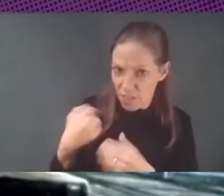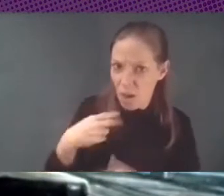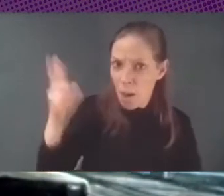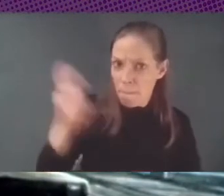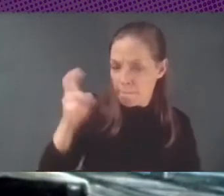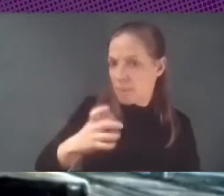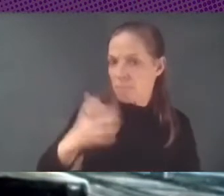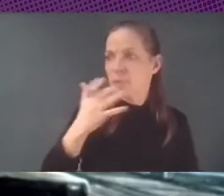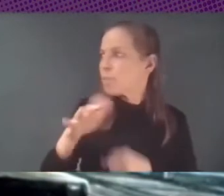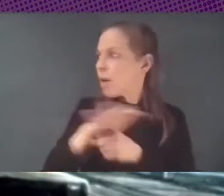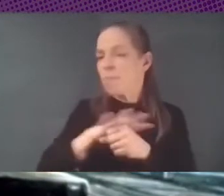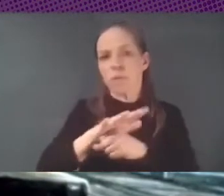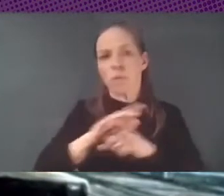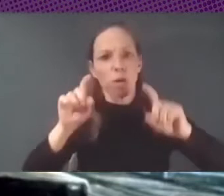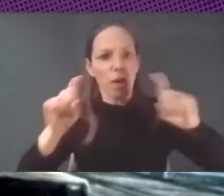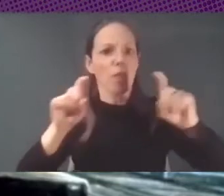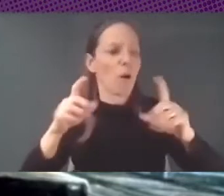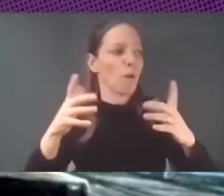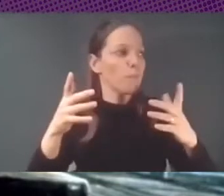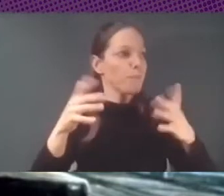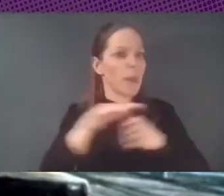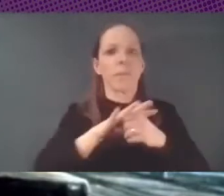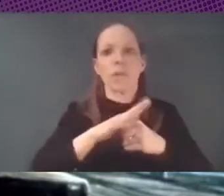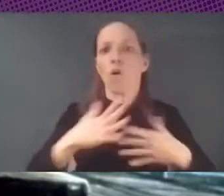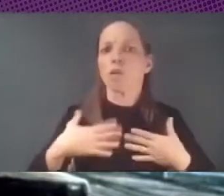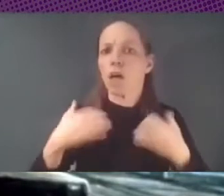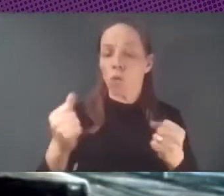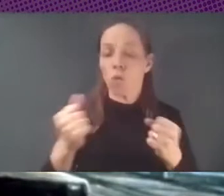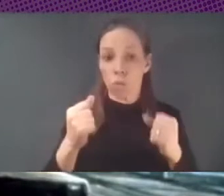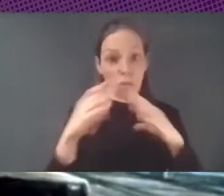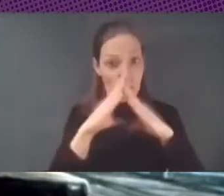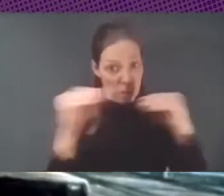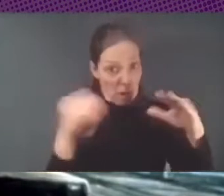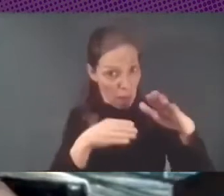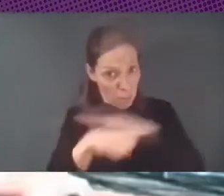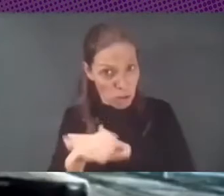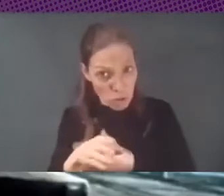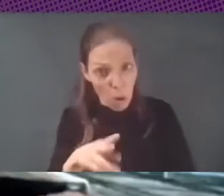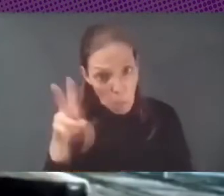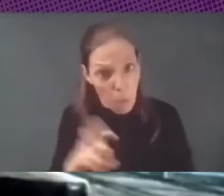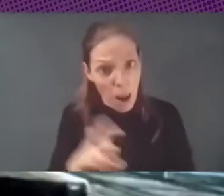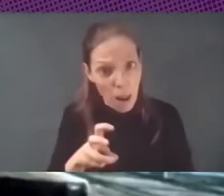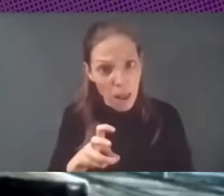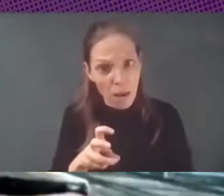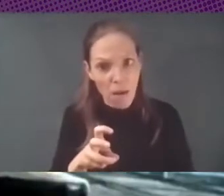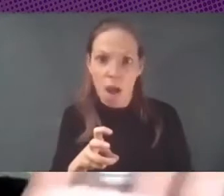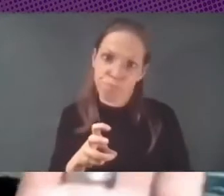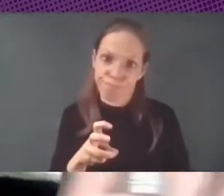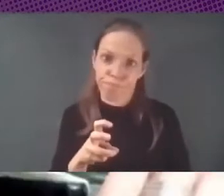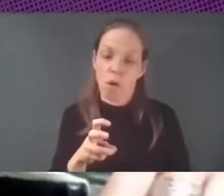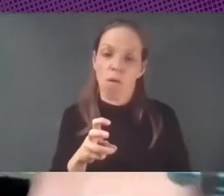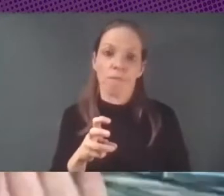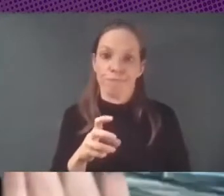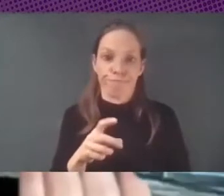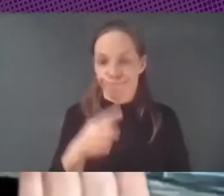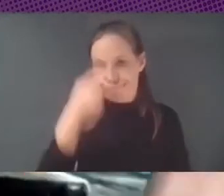educación a la a la salud al acceso universitario? entonces es un paso atrás esto en plan a